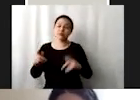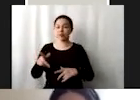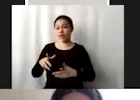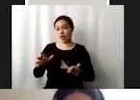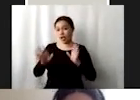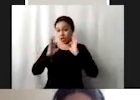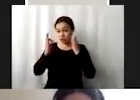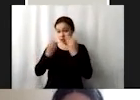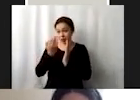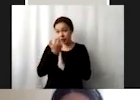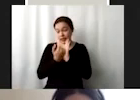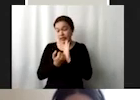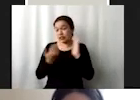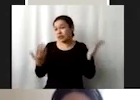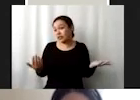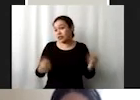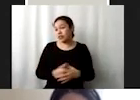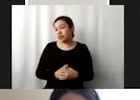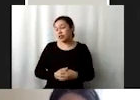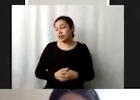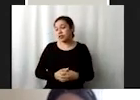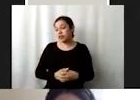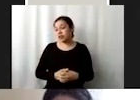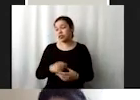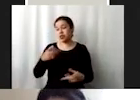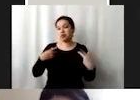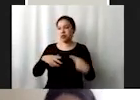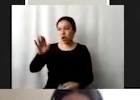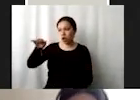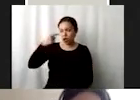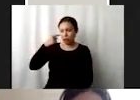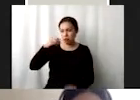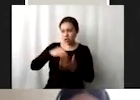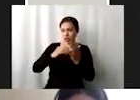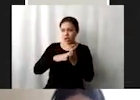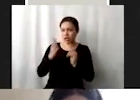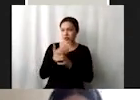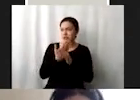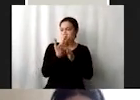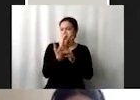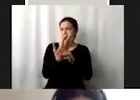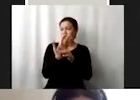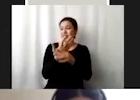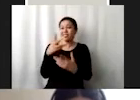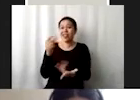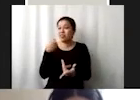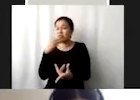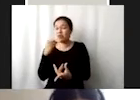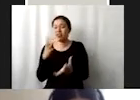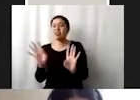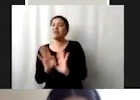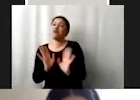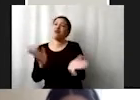pues evidentemente no hay nadie que le vaya a decir oye pero la agenda decía esto porque no lo dice es sumamente vago y